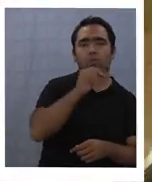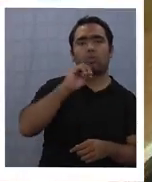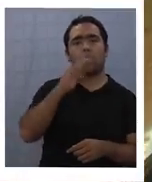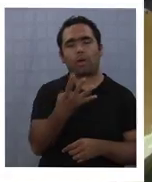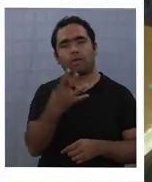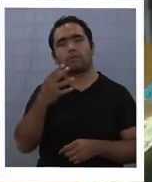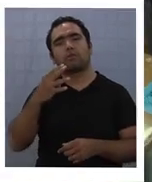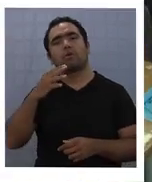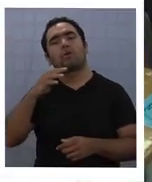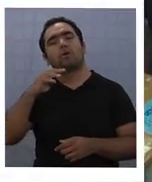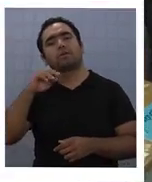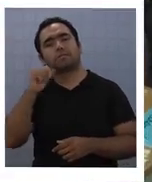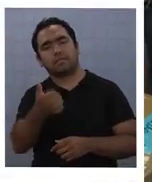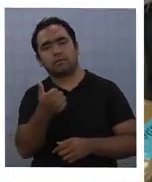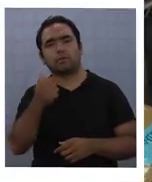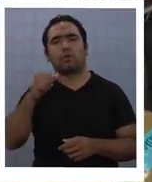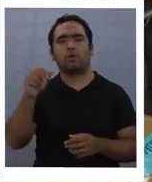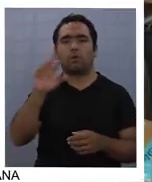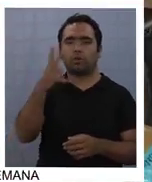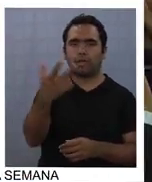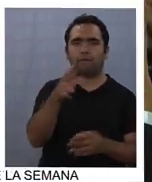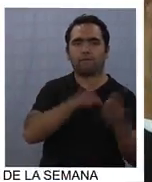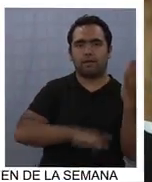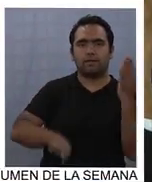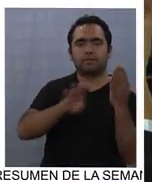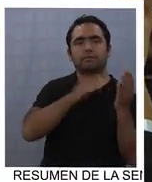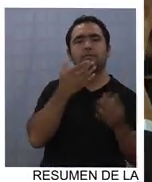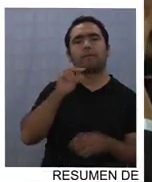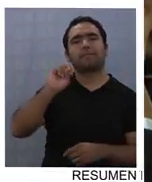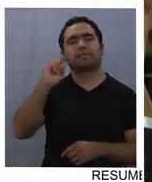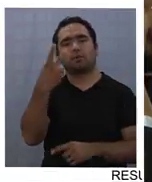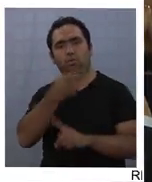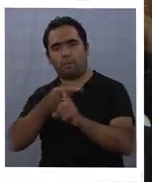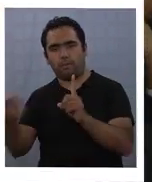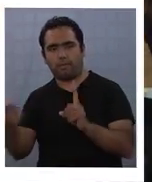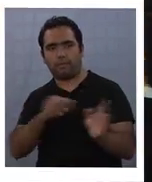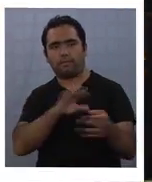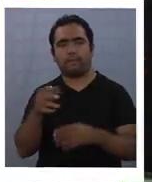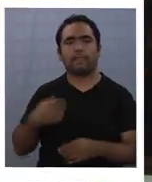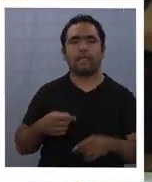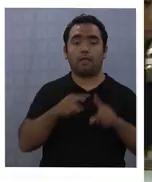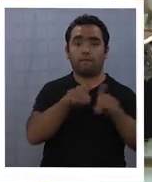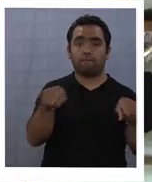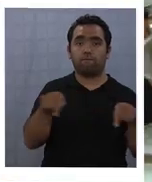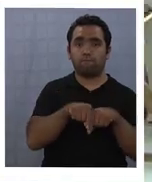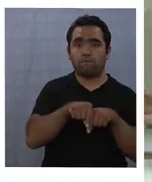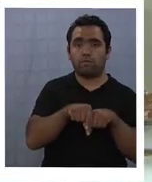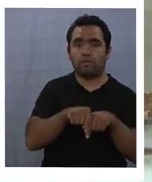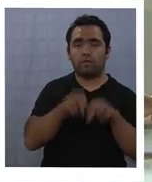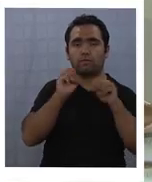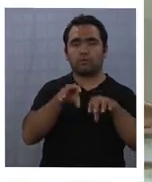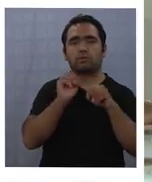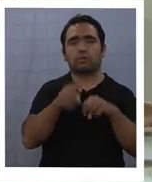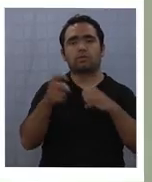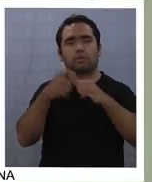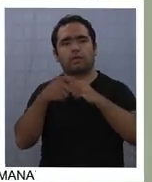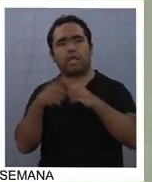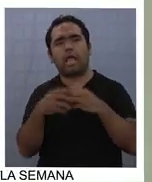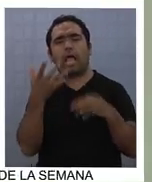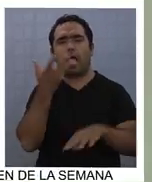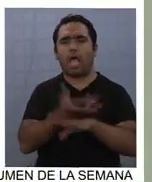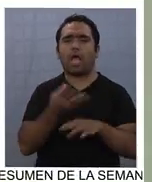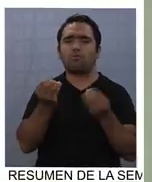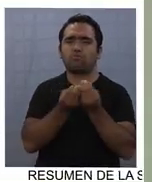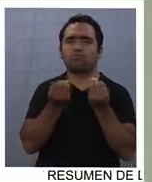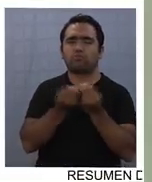sexto y octavo básico, además de segundo año medio. Para la Fundación Educacional Coyahuasi aún hay muchos cálculos que